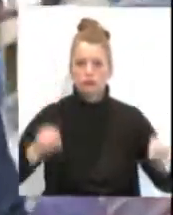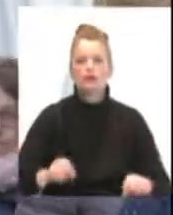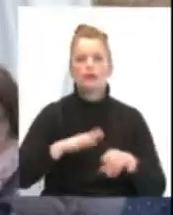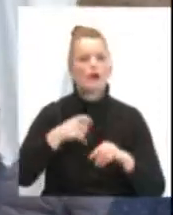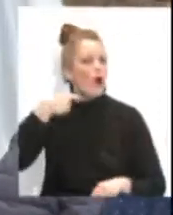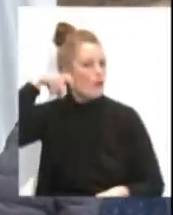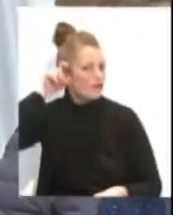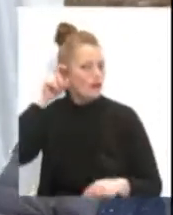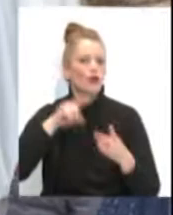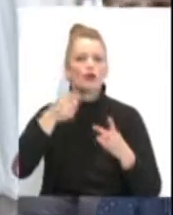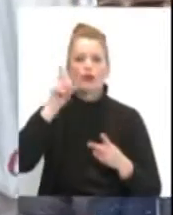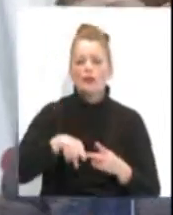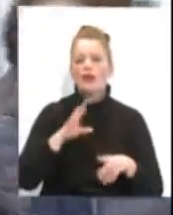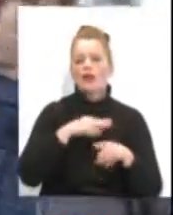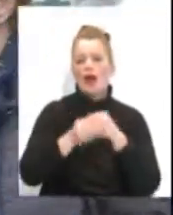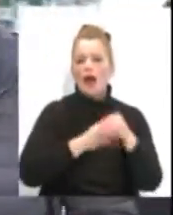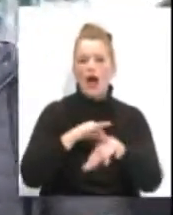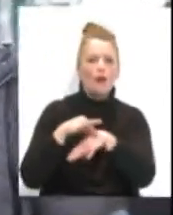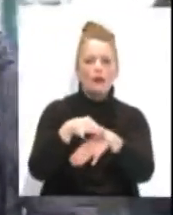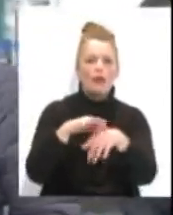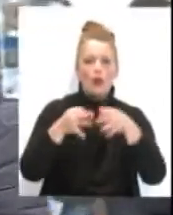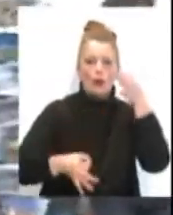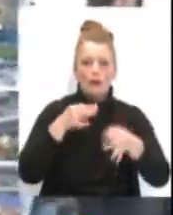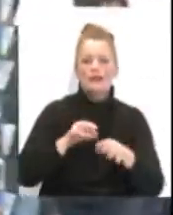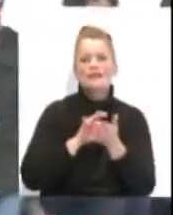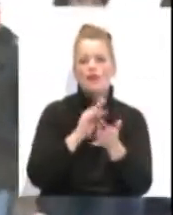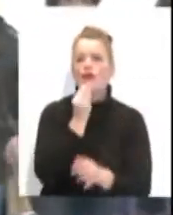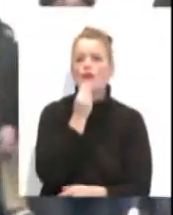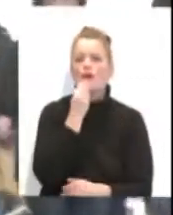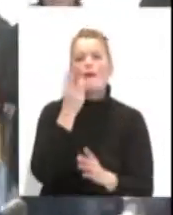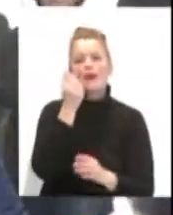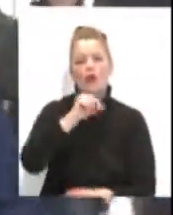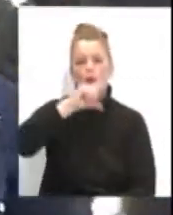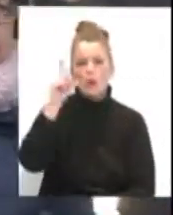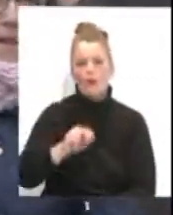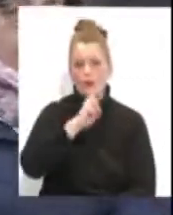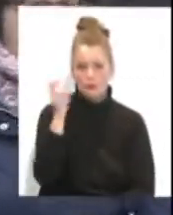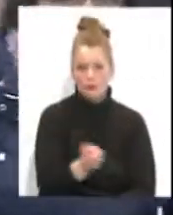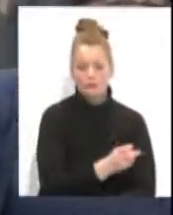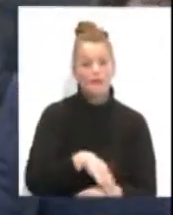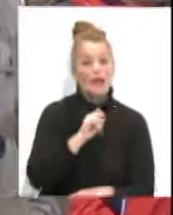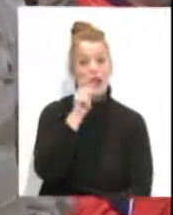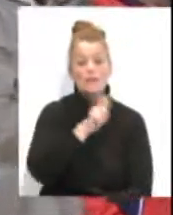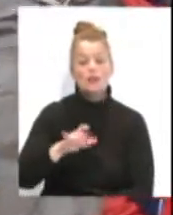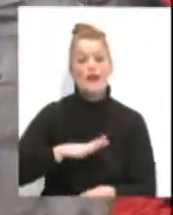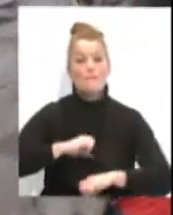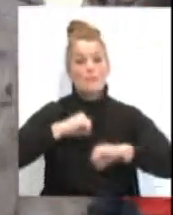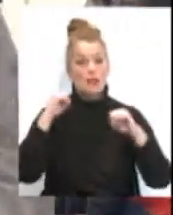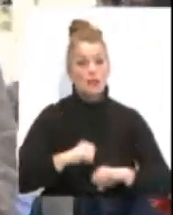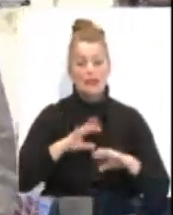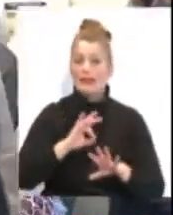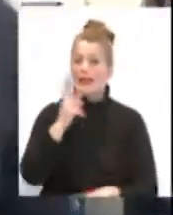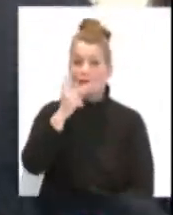audífonos, orientación jurídica gratuita y servicio de comedor a precio reducido, entre otros. Las personas mayores que estén